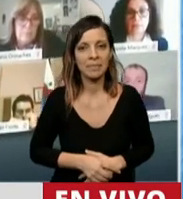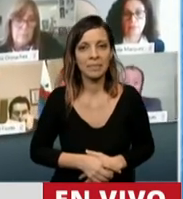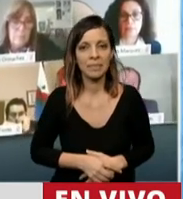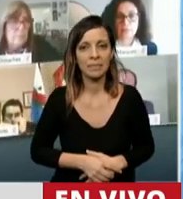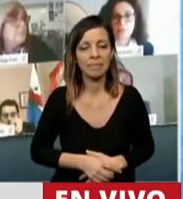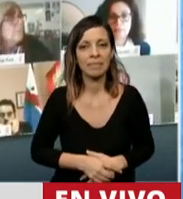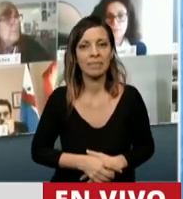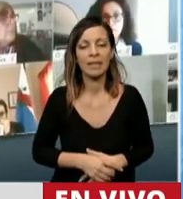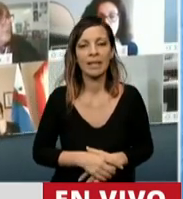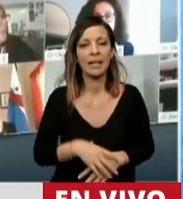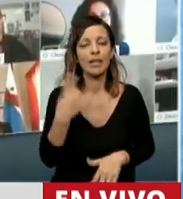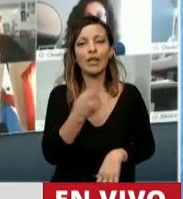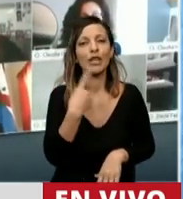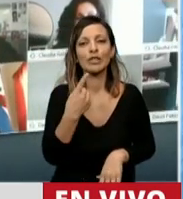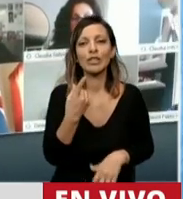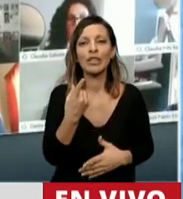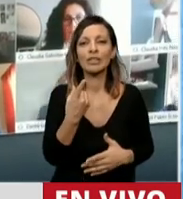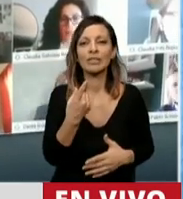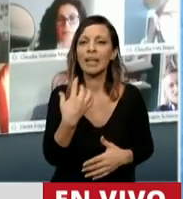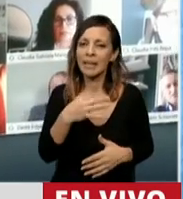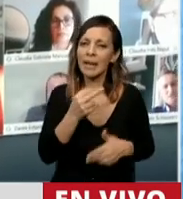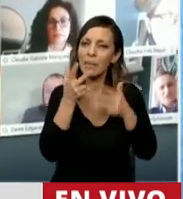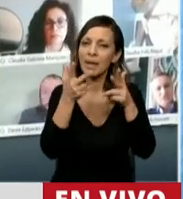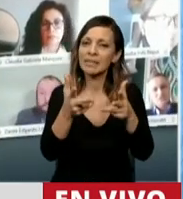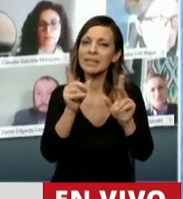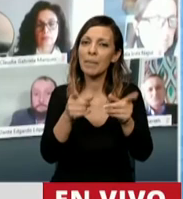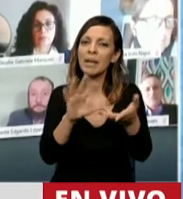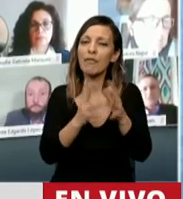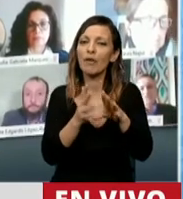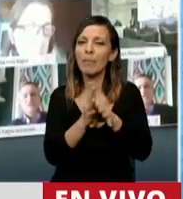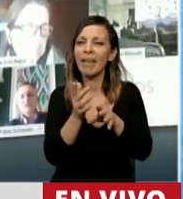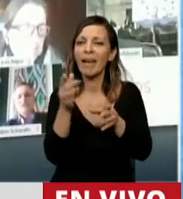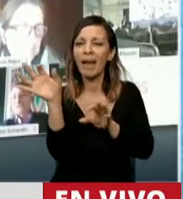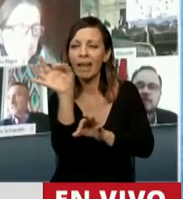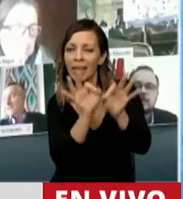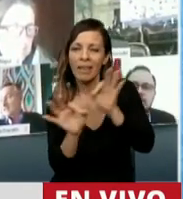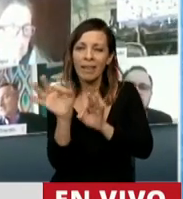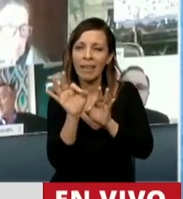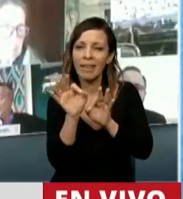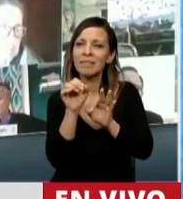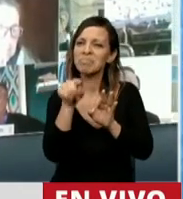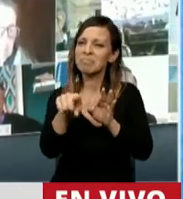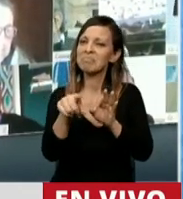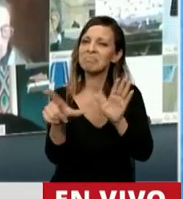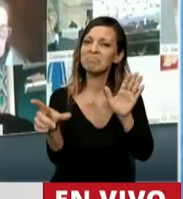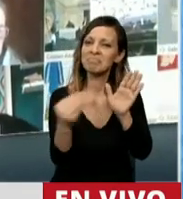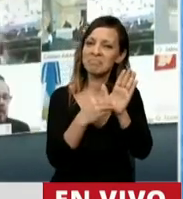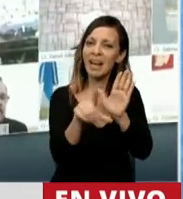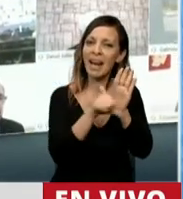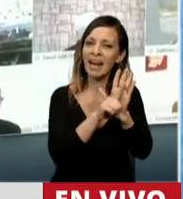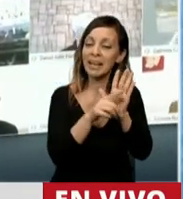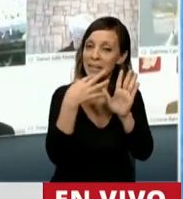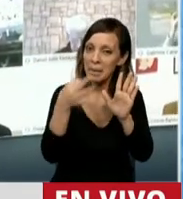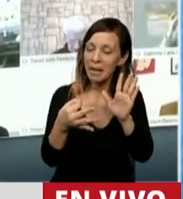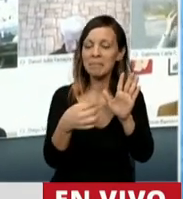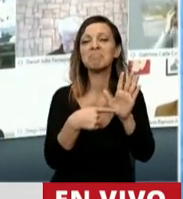no podemos dejar de mencionar que la ingeniería legal incorporada en el proyecto de ley deliberadamente o no